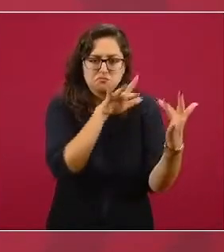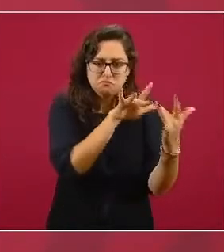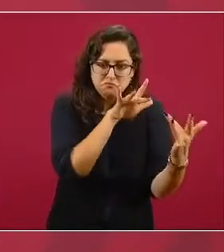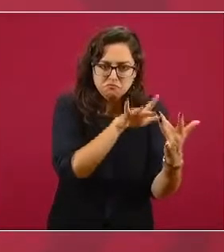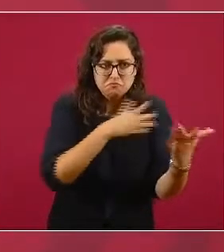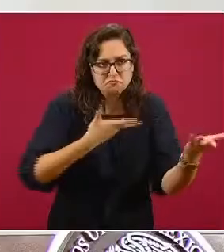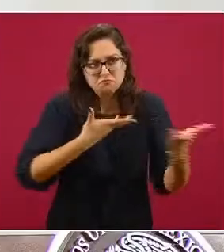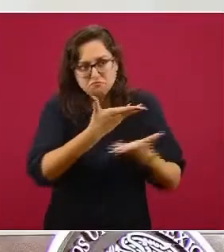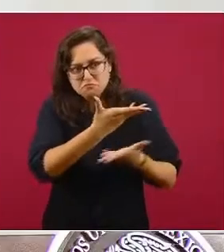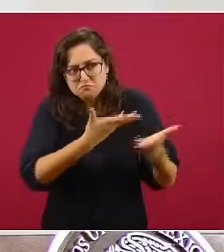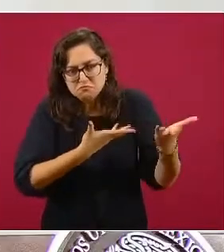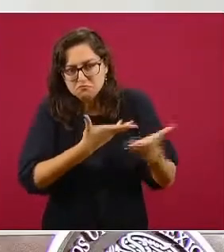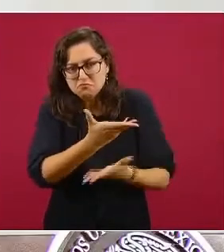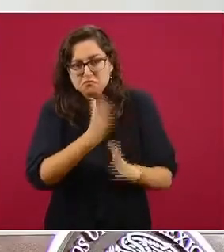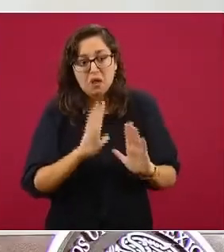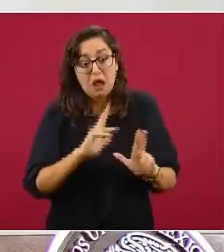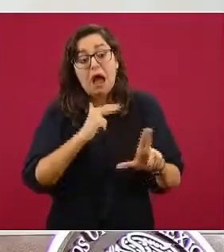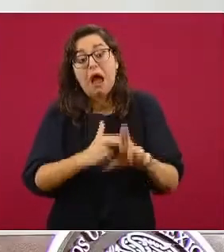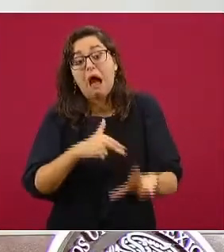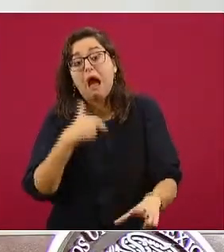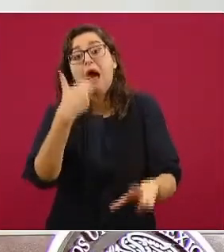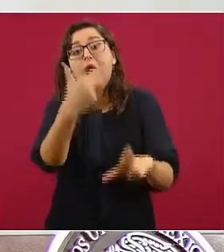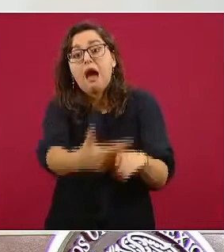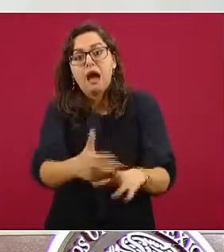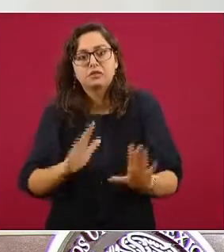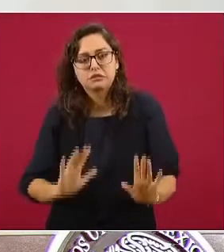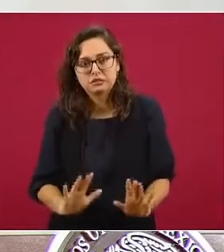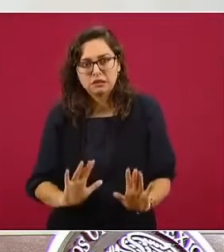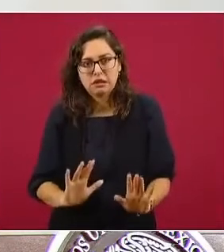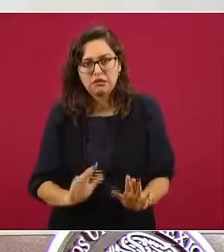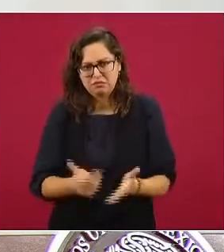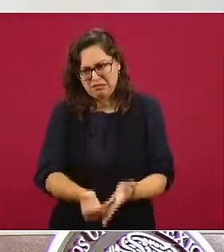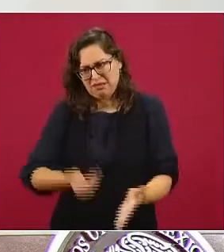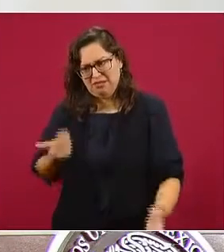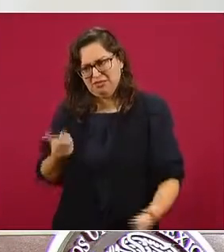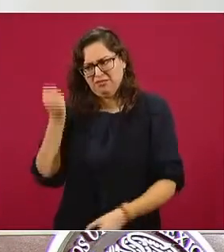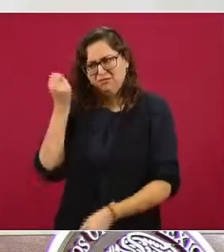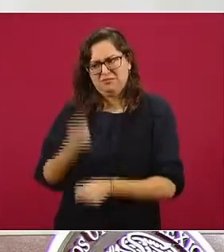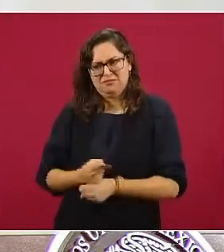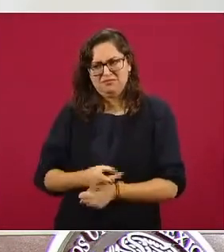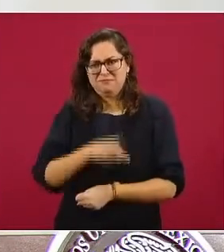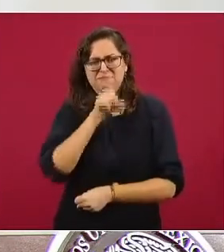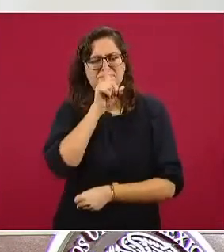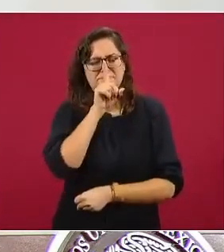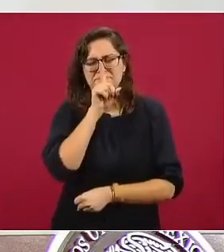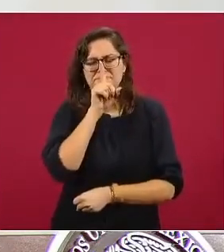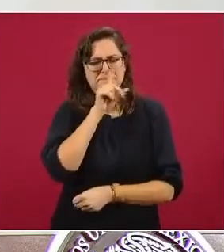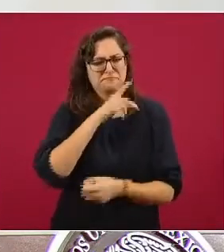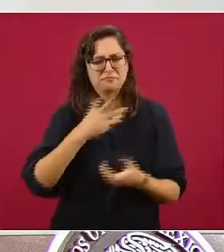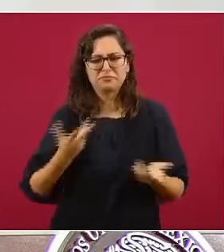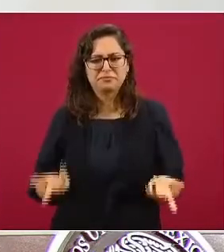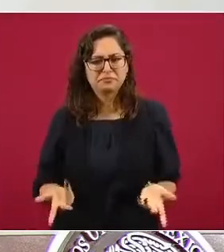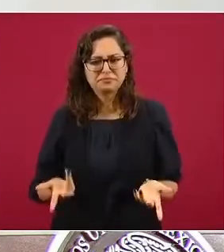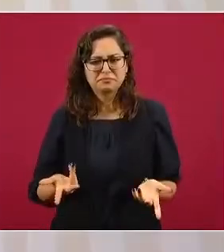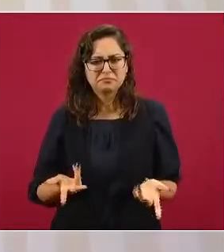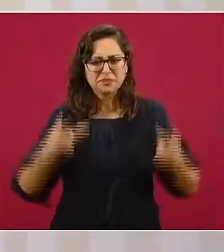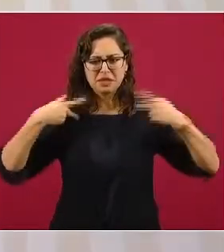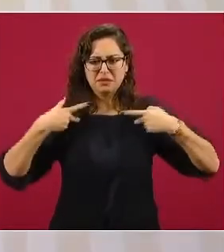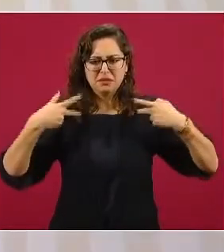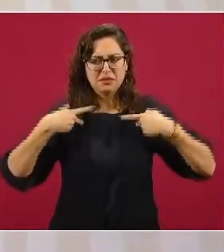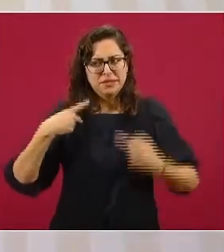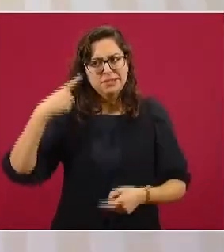ninguna preocupación, los pueblos son sensatos.